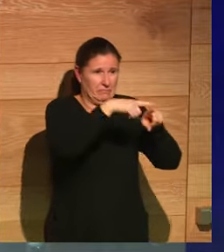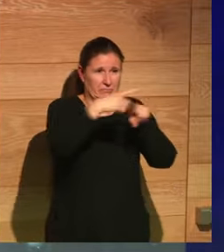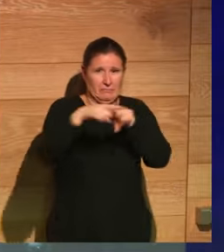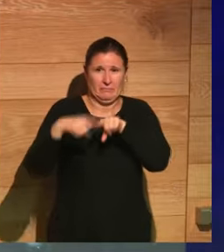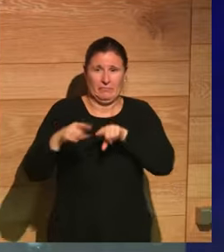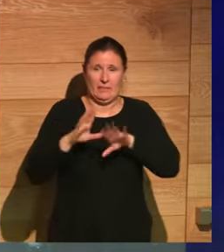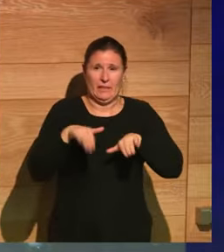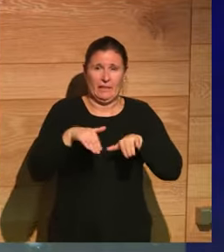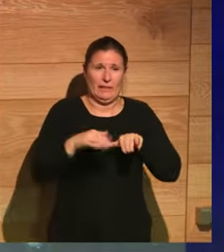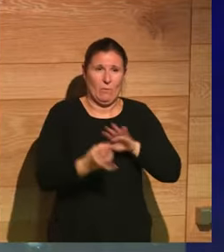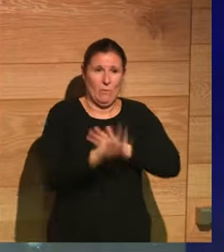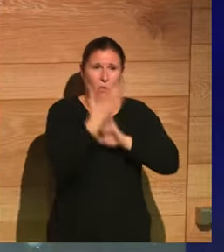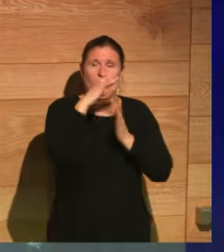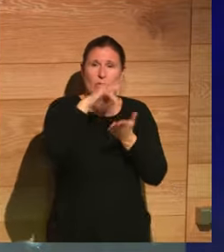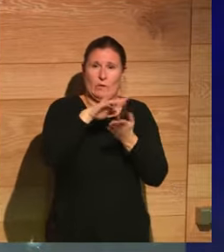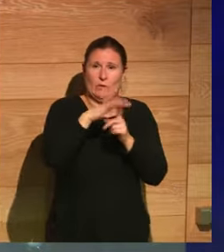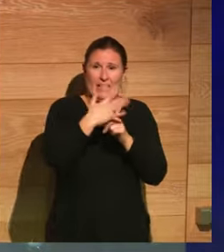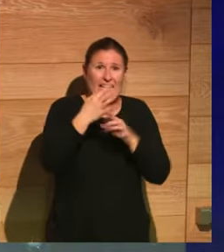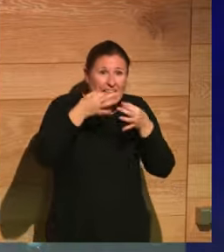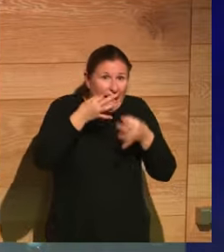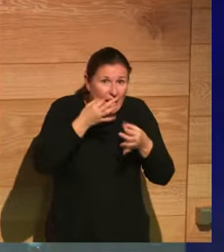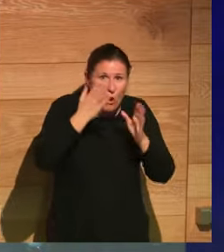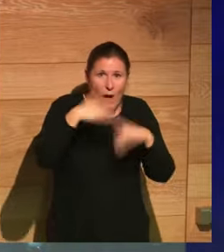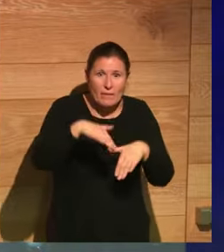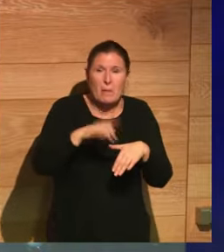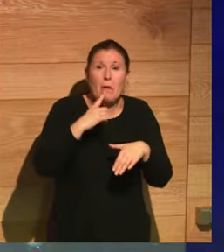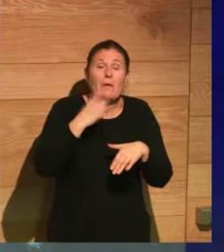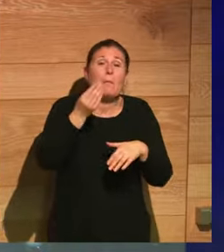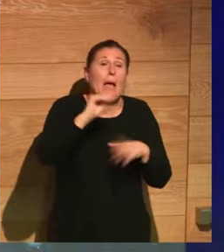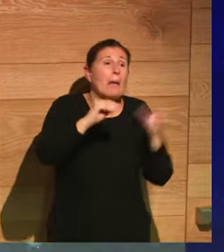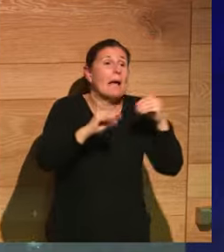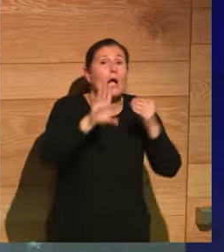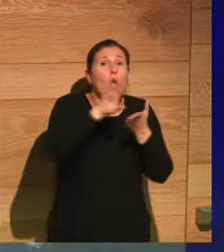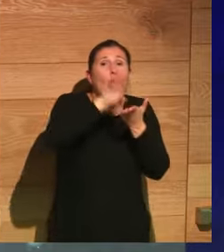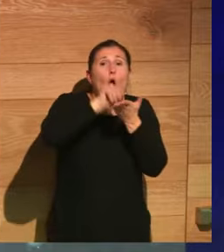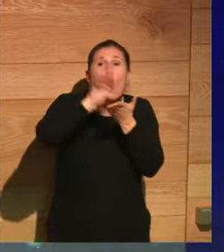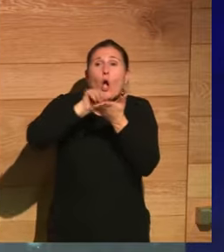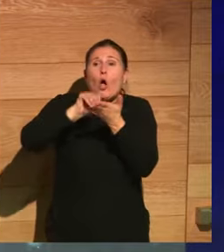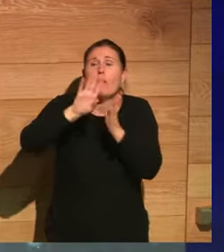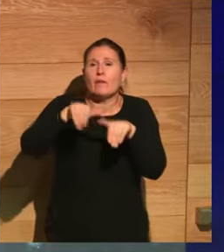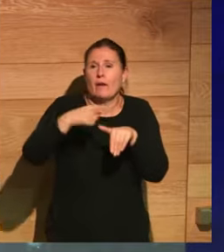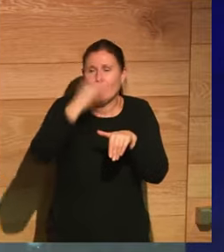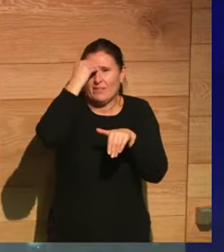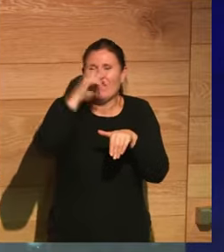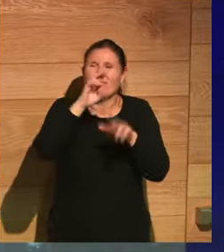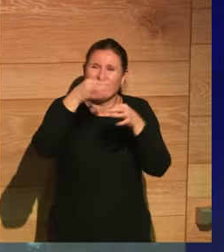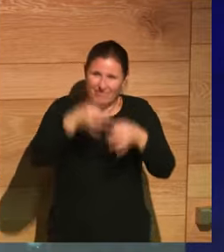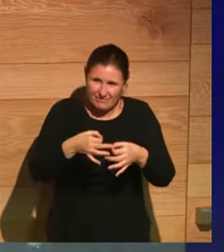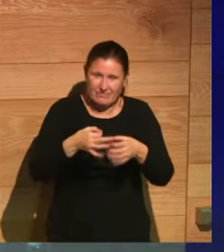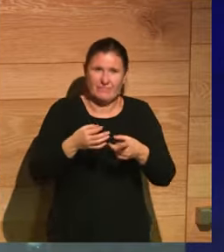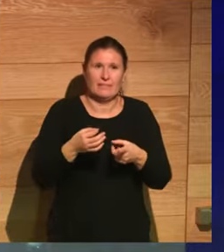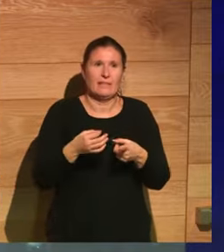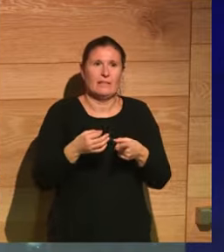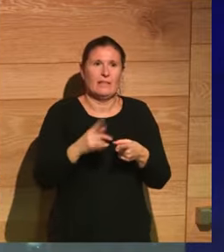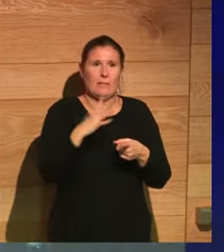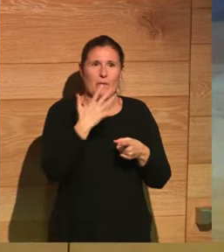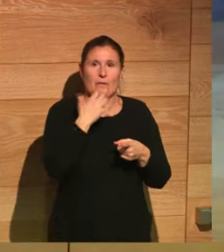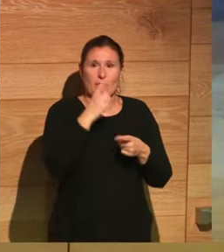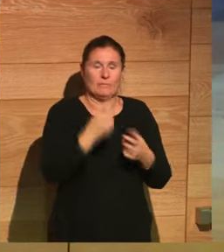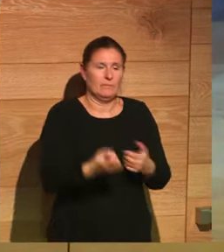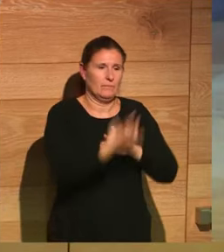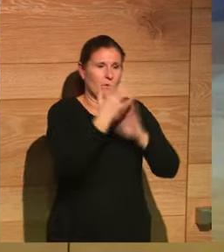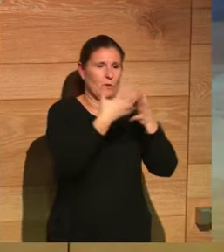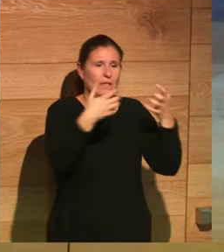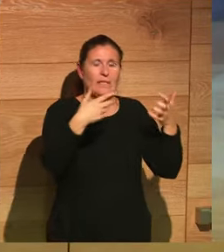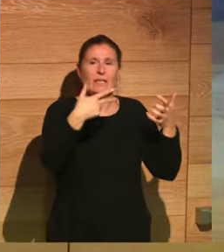sucesos que no han pasado. Nosotros vemos todos los días un montón de citas. Madre mía, si ustedes se encuentran una cita de